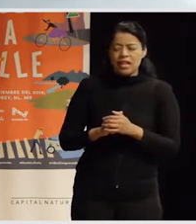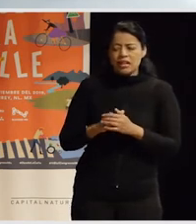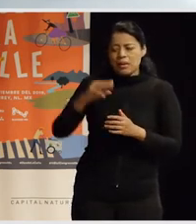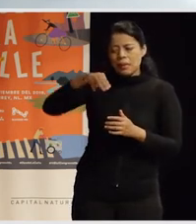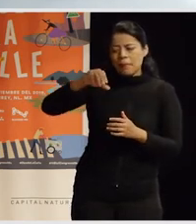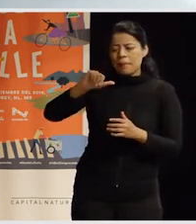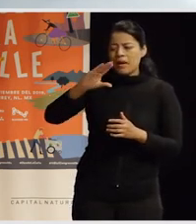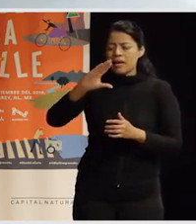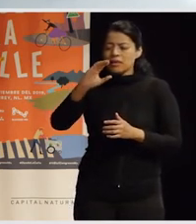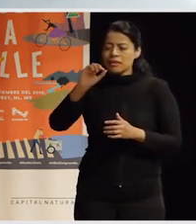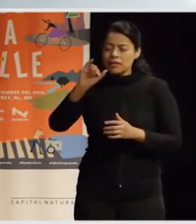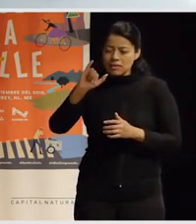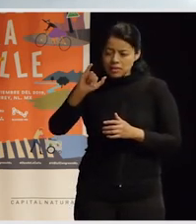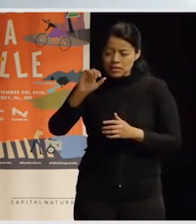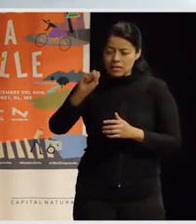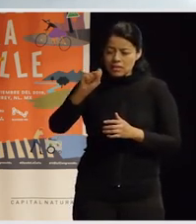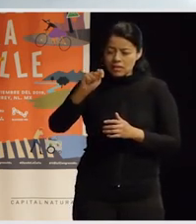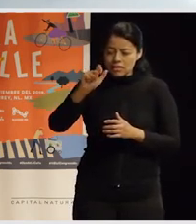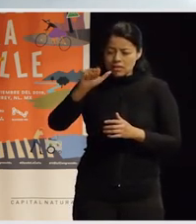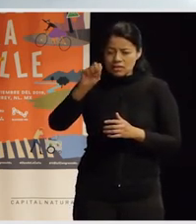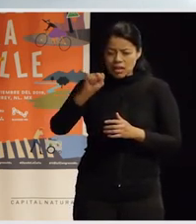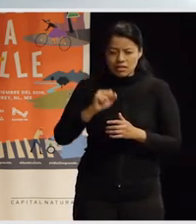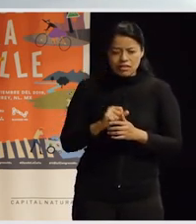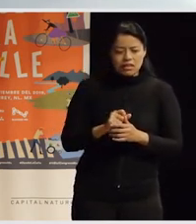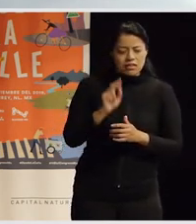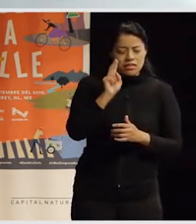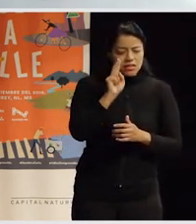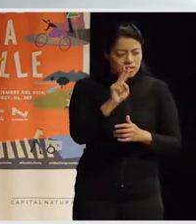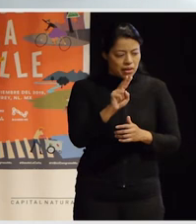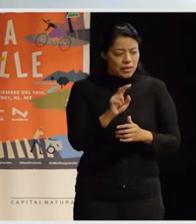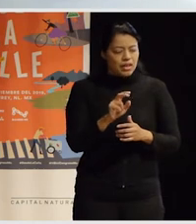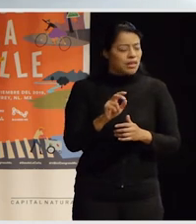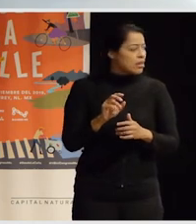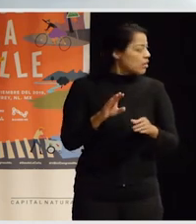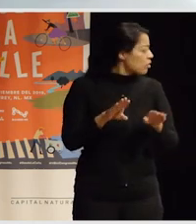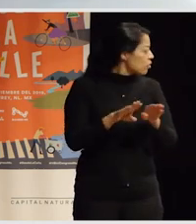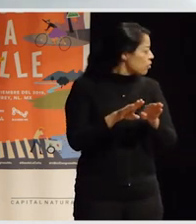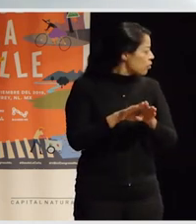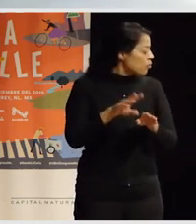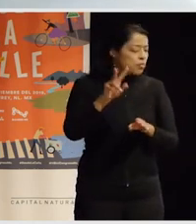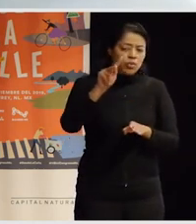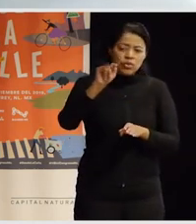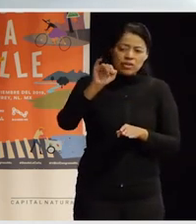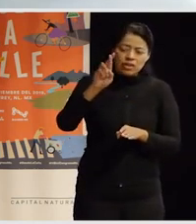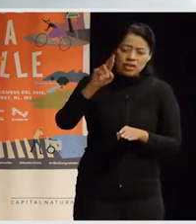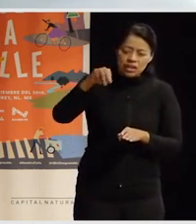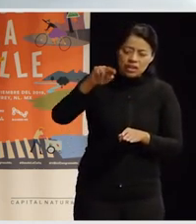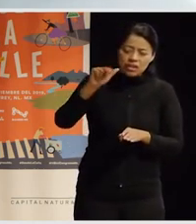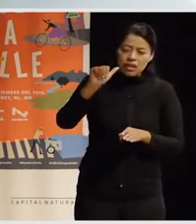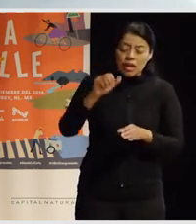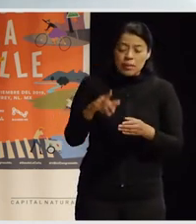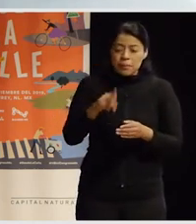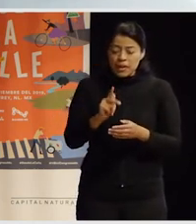solo se leen como propuestas de ciudad, digamos, ¿no? Como antes el problema de la ciudadanía era el aparcamiento de los coches, ahora cuando se habla de urbanismo, el urbanismo oficial, el